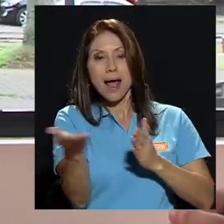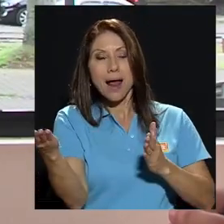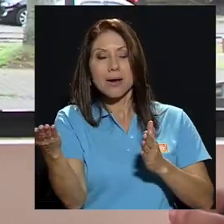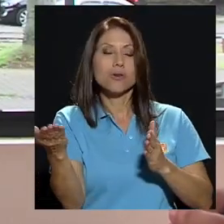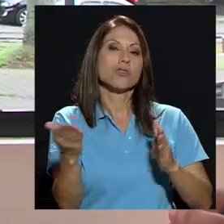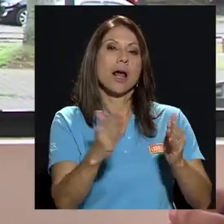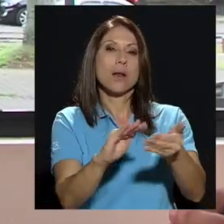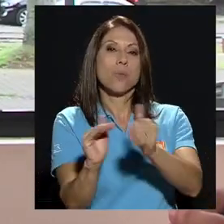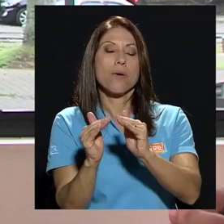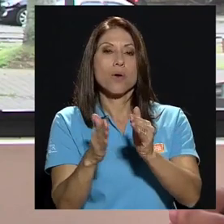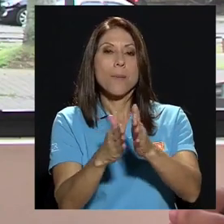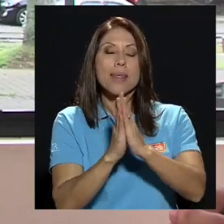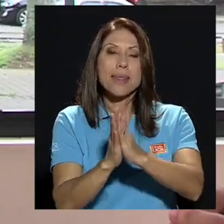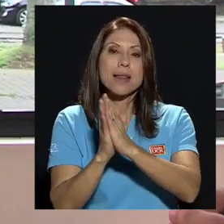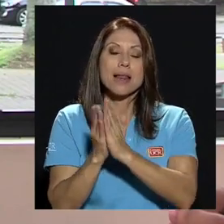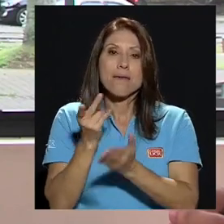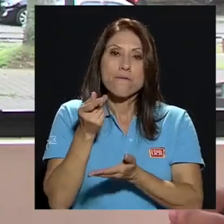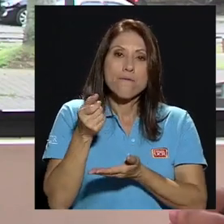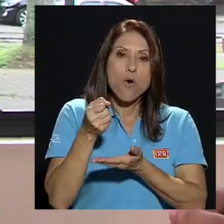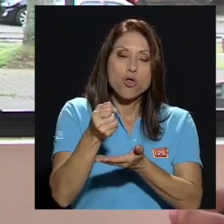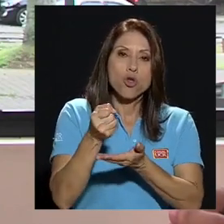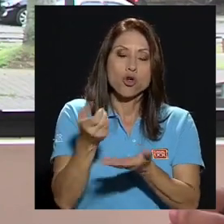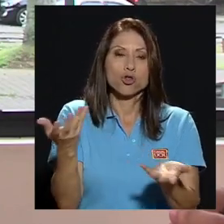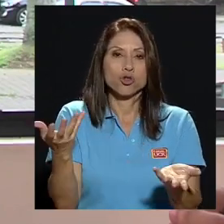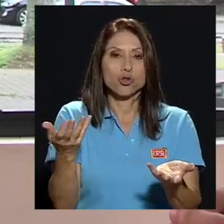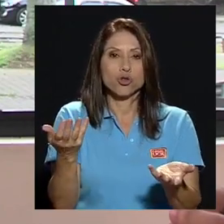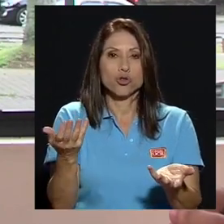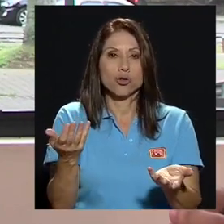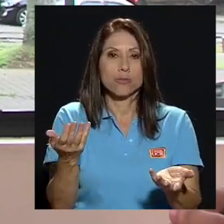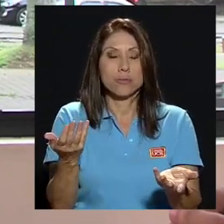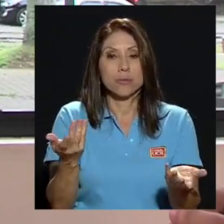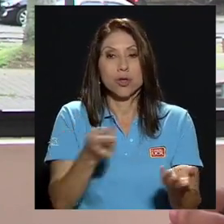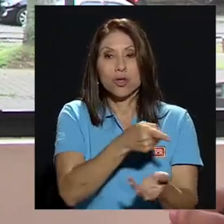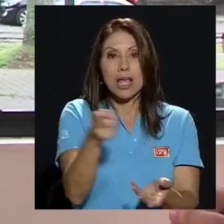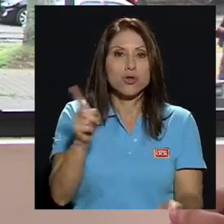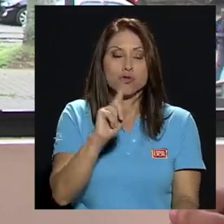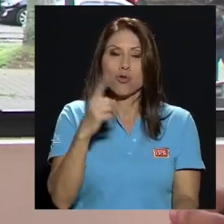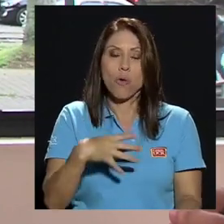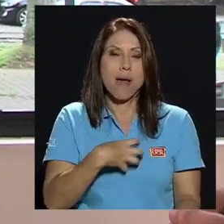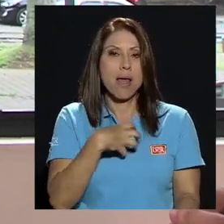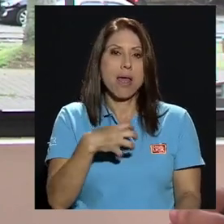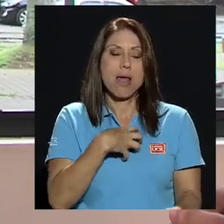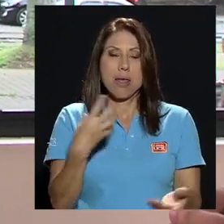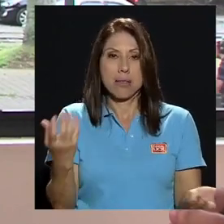a pedirle fondos donde no nos recriminen.